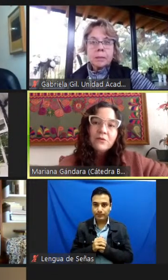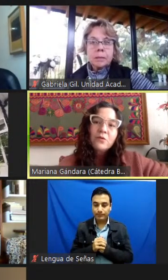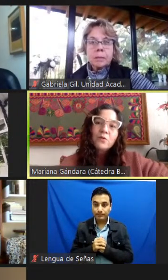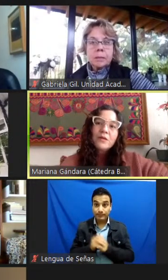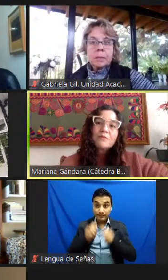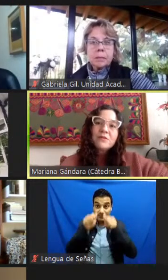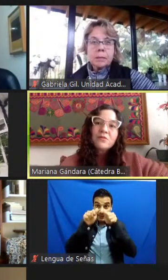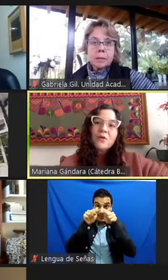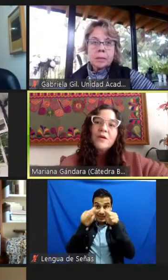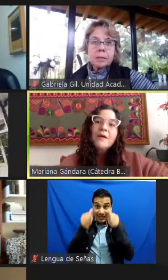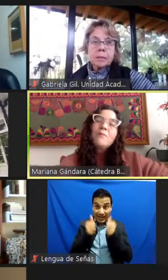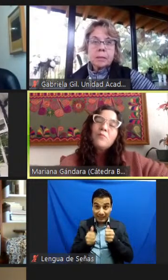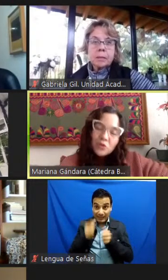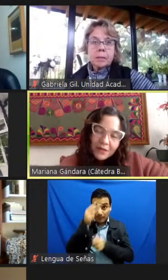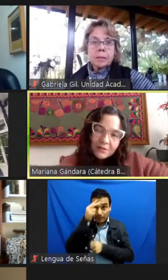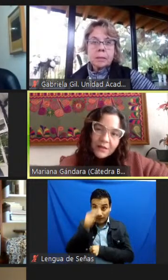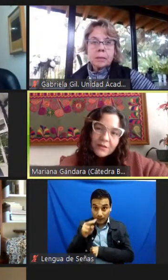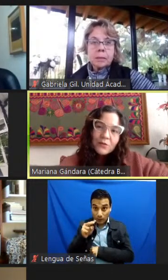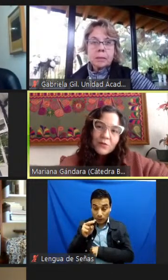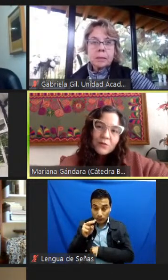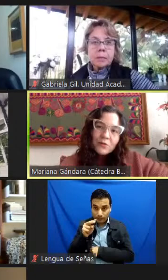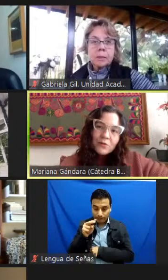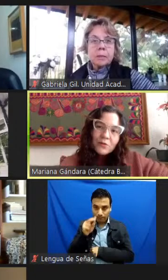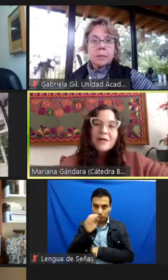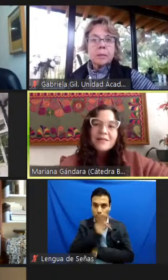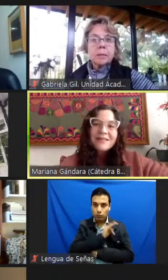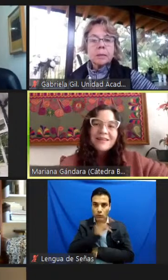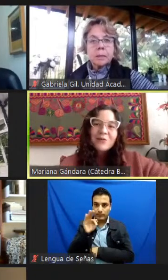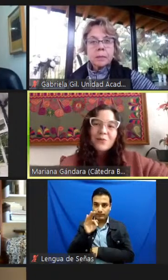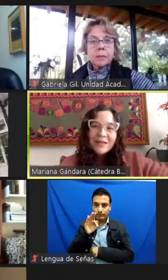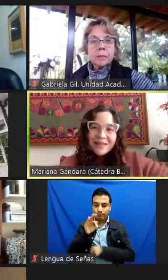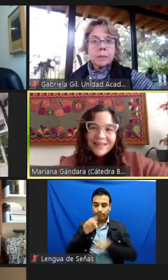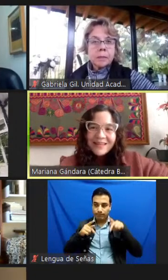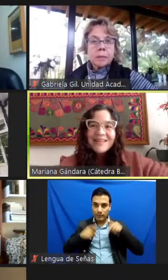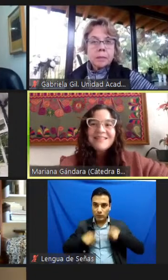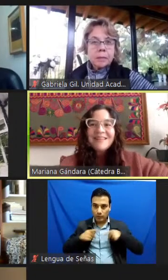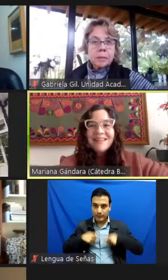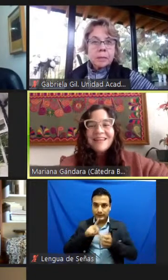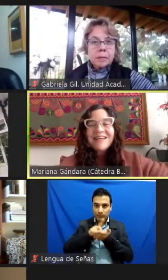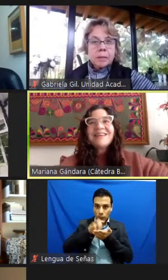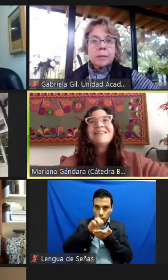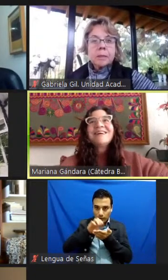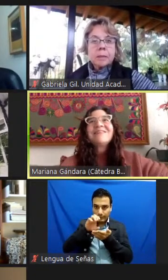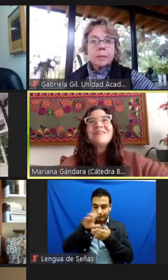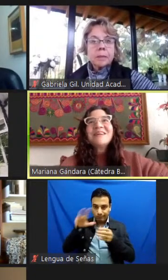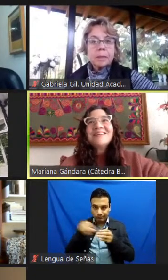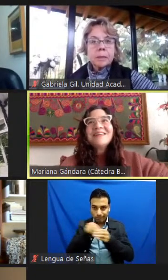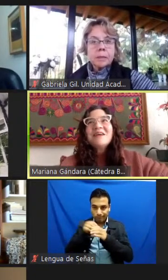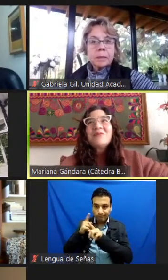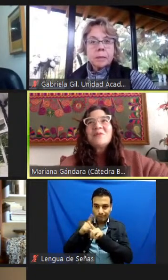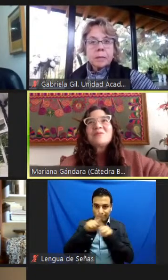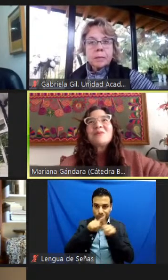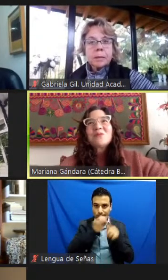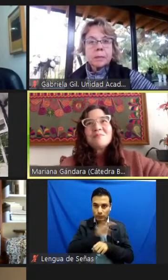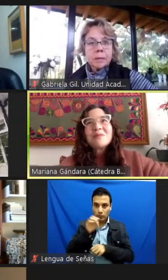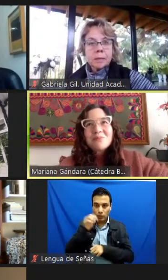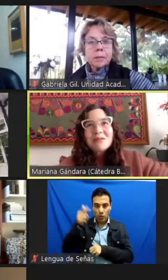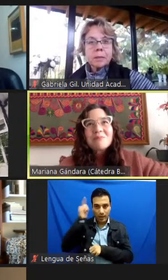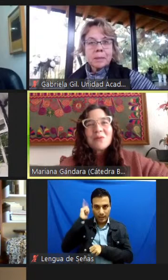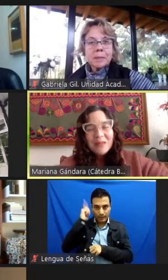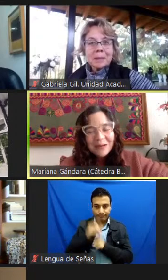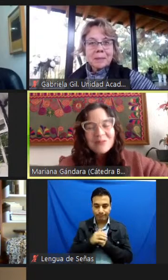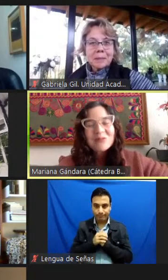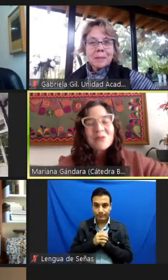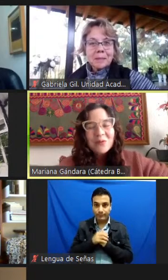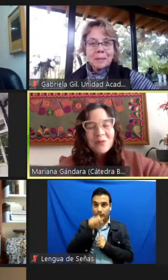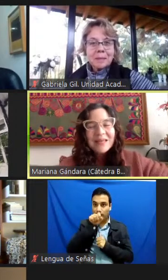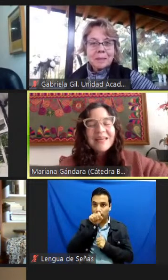en México un espacio mucho más diverso, mucho más incluyente, y sí, quizá también un espacio en donde empecemos a